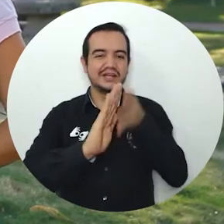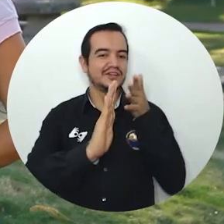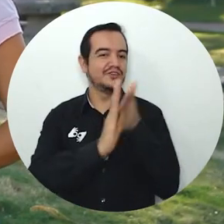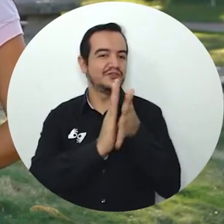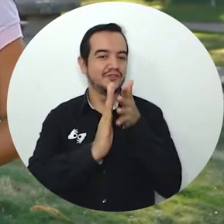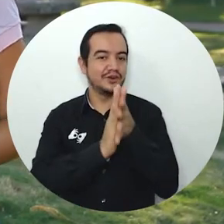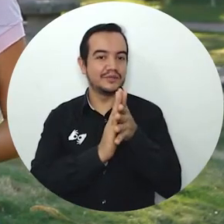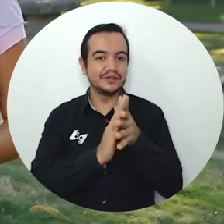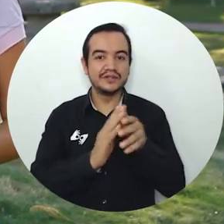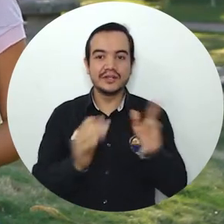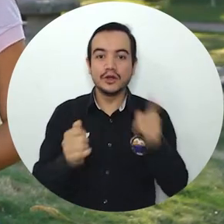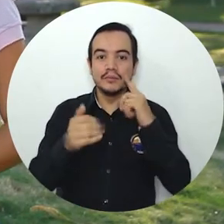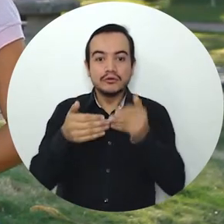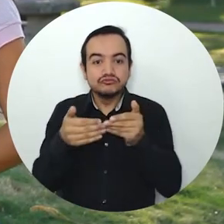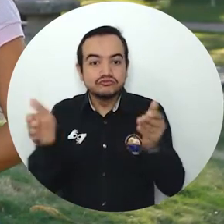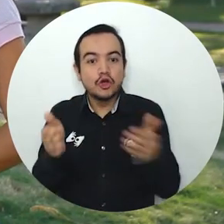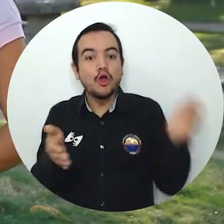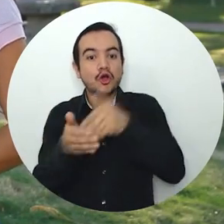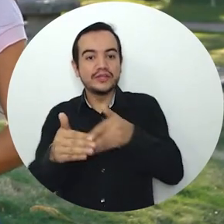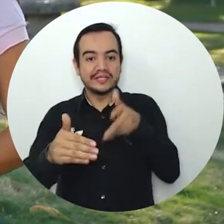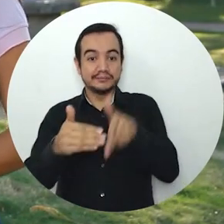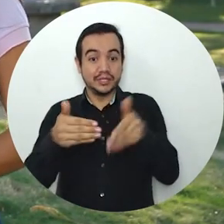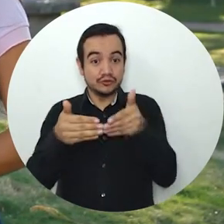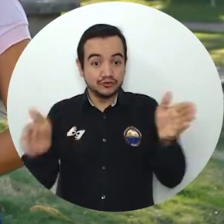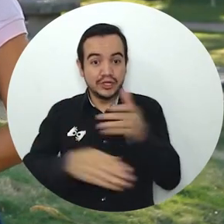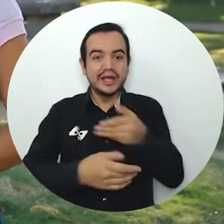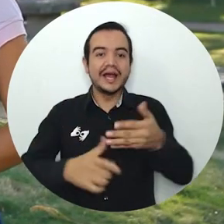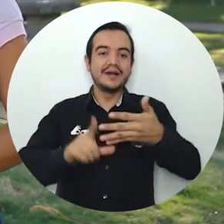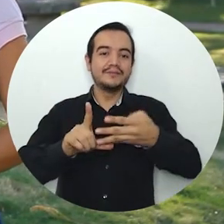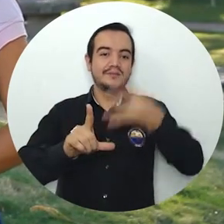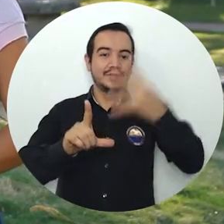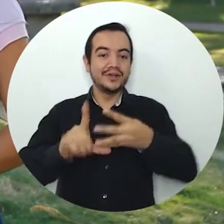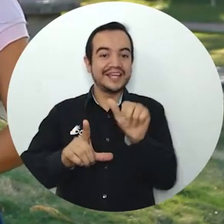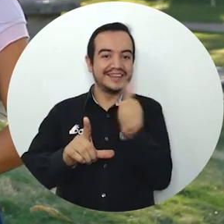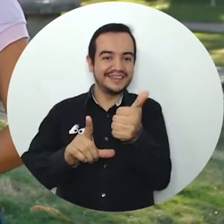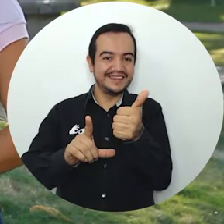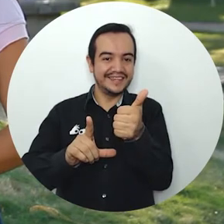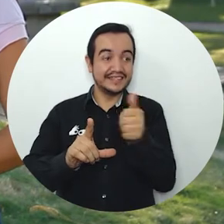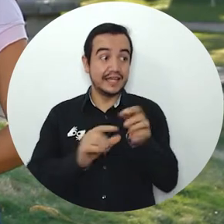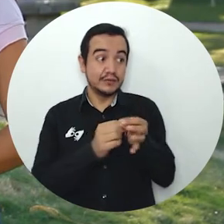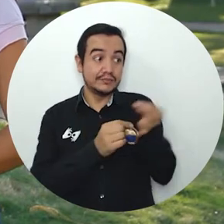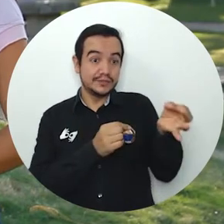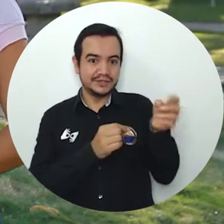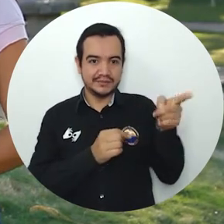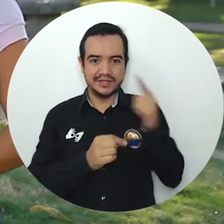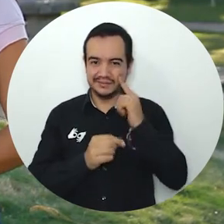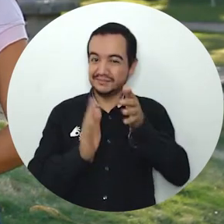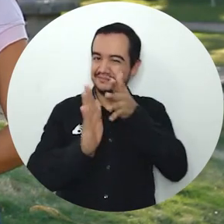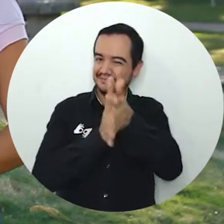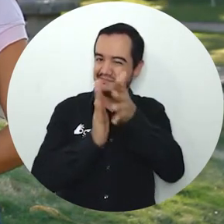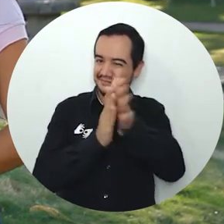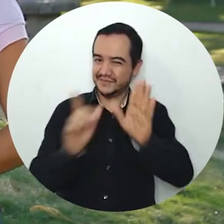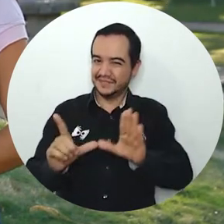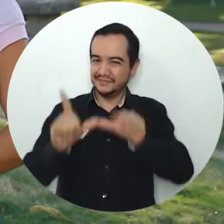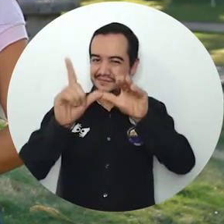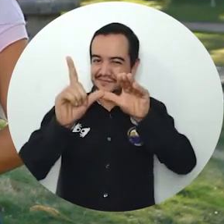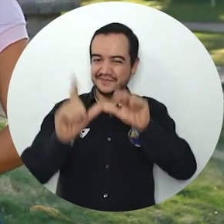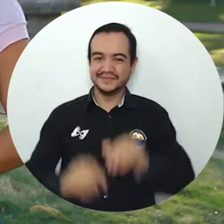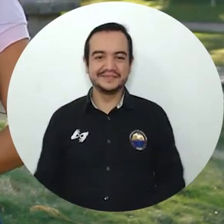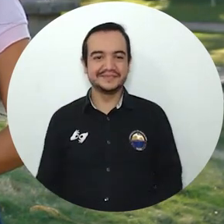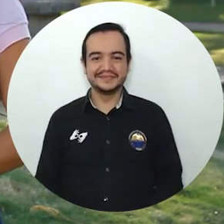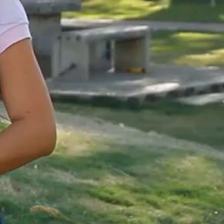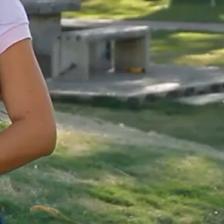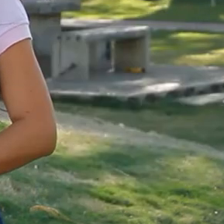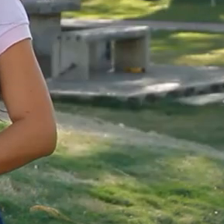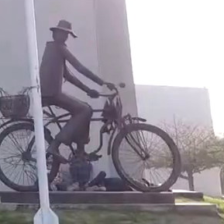con información sobre la reinauguración del bloque 10 en el municipio de Algarrobo. Ya continuamos con más sobre Uni Magdalena aquí en el